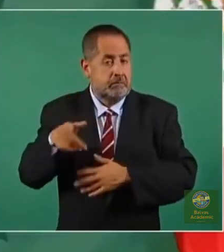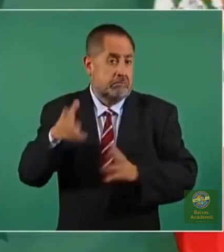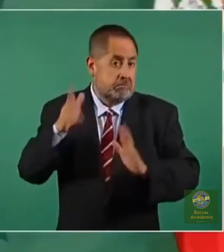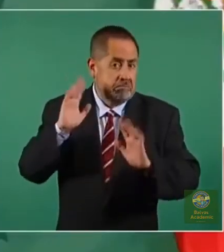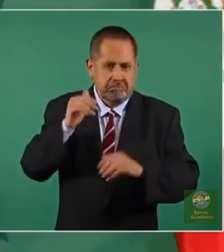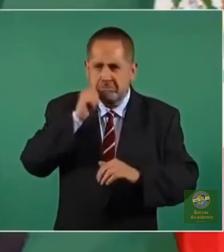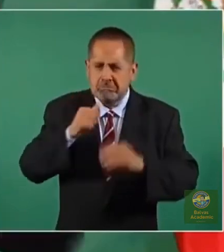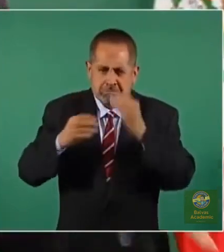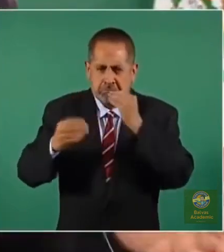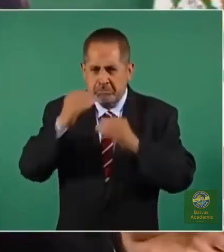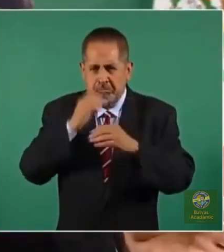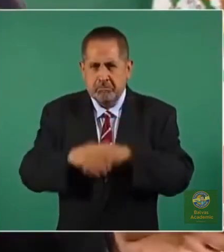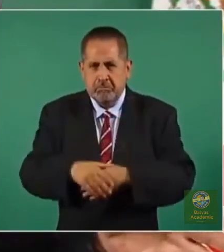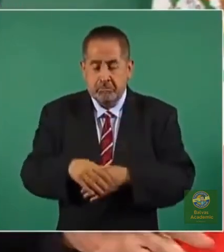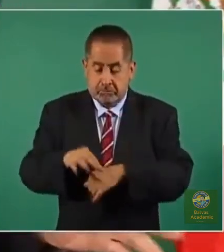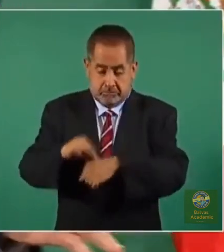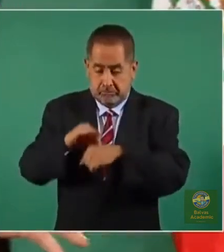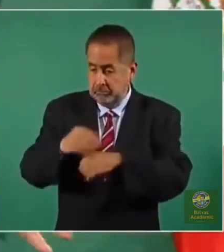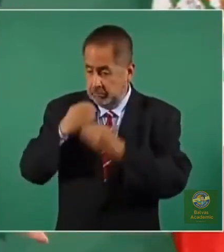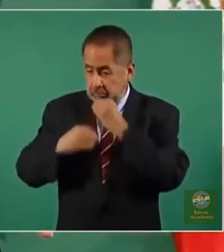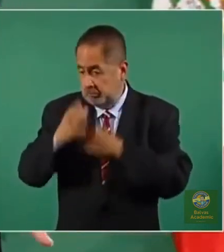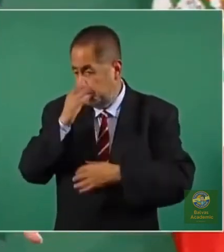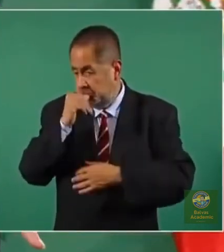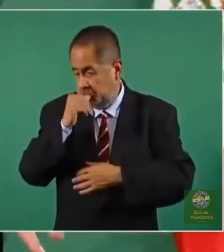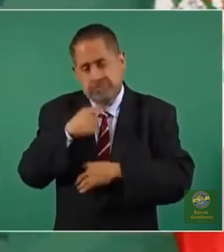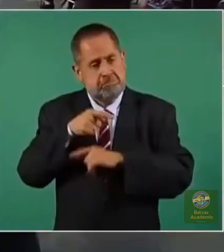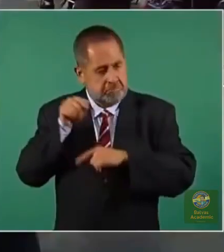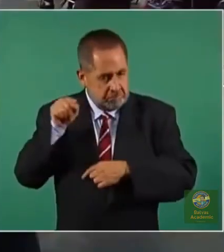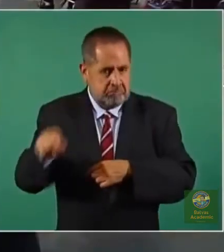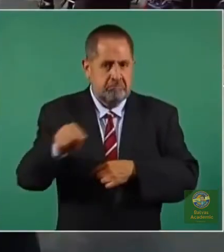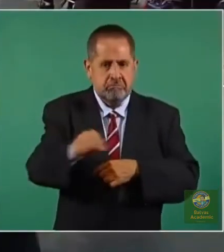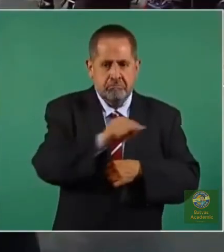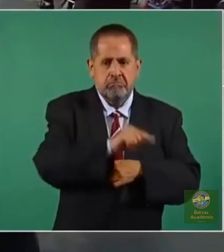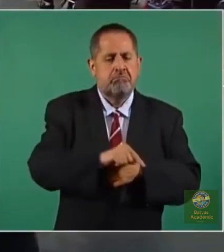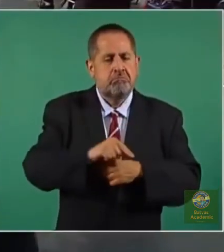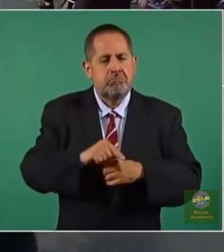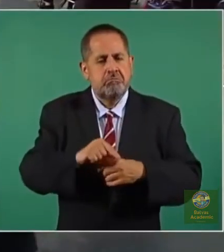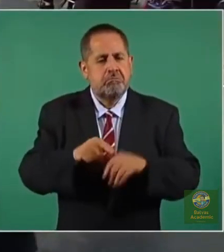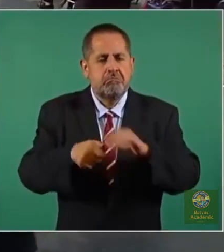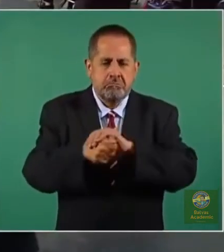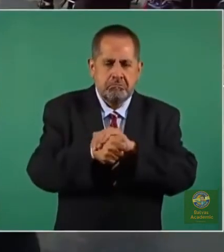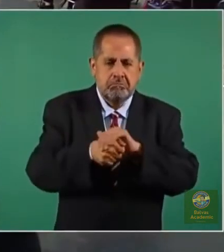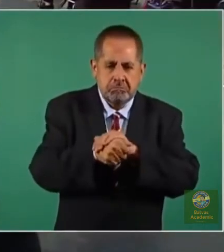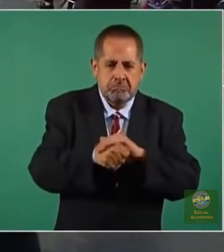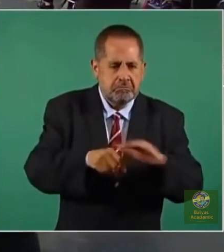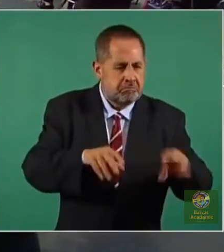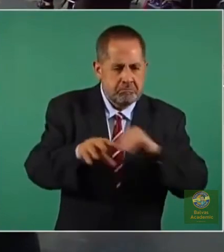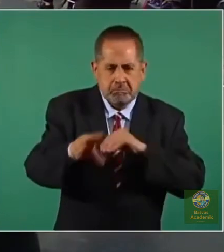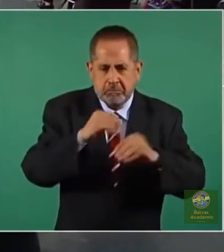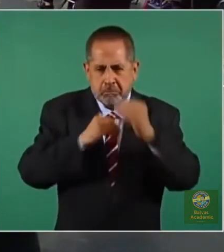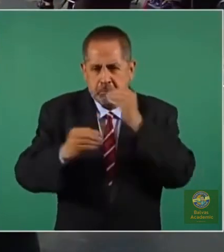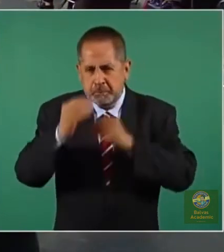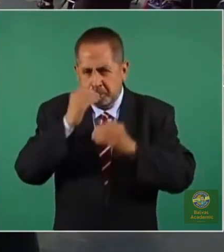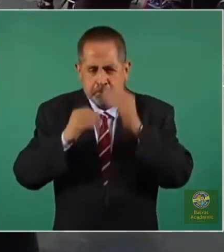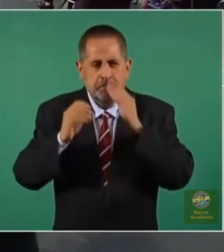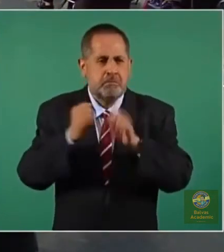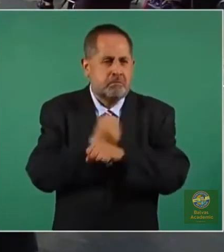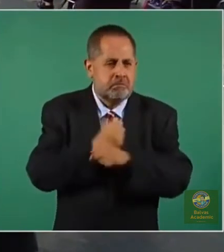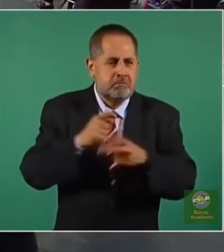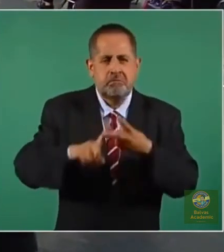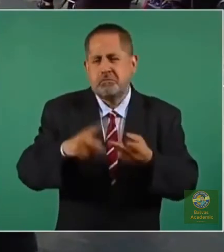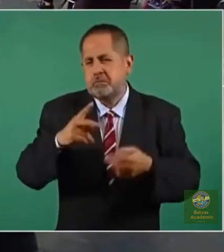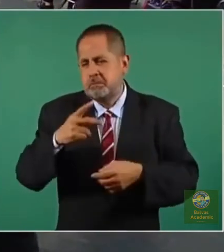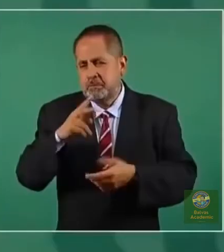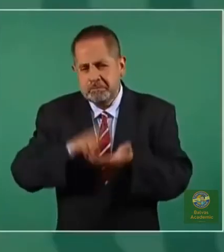No se podía comer carne, pero sí tortuga en sangre, tortuga en